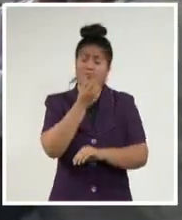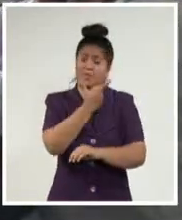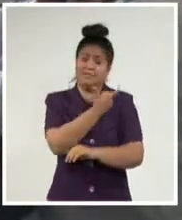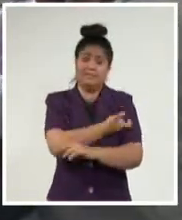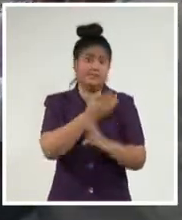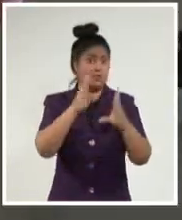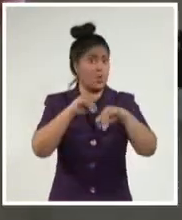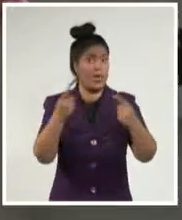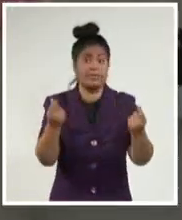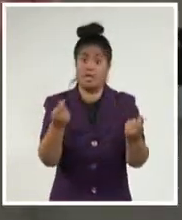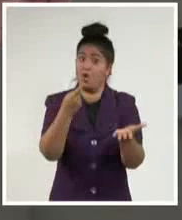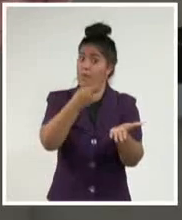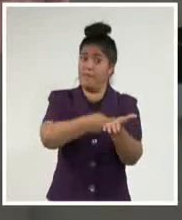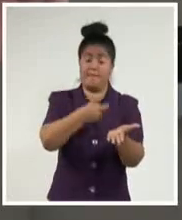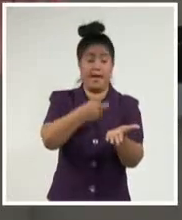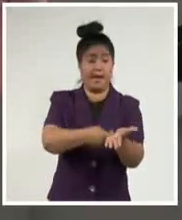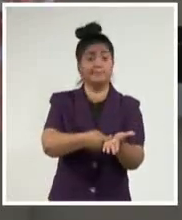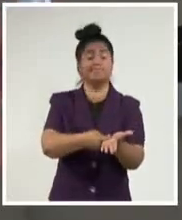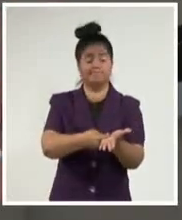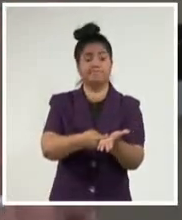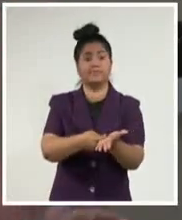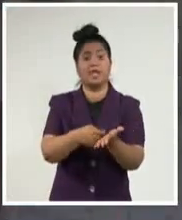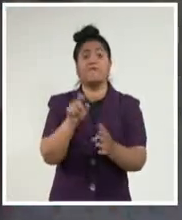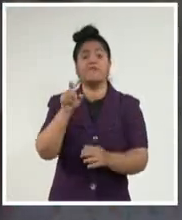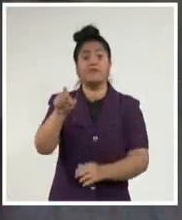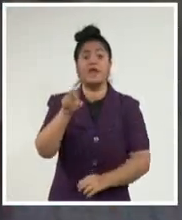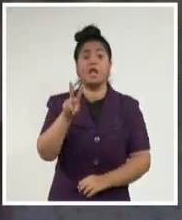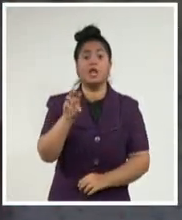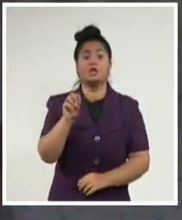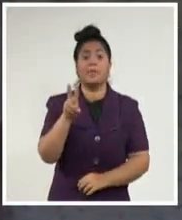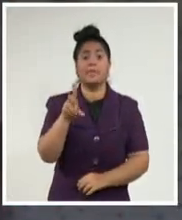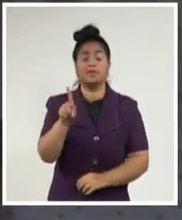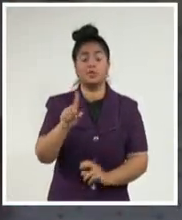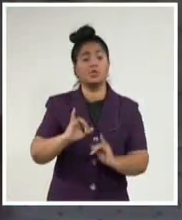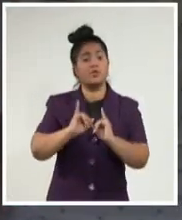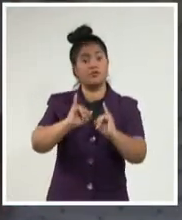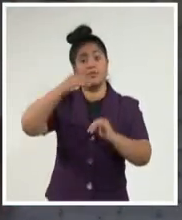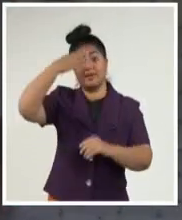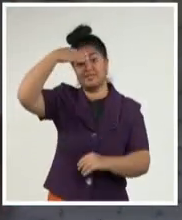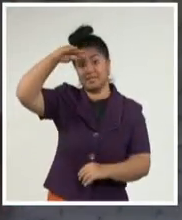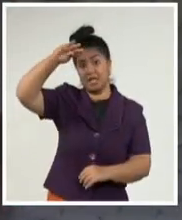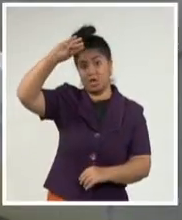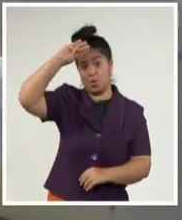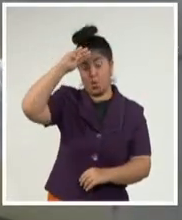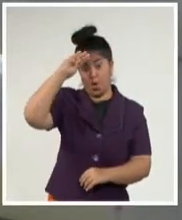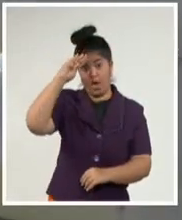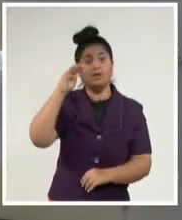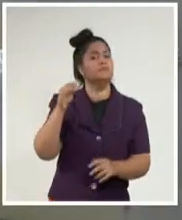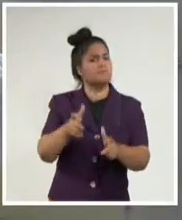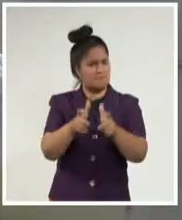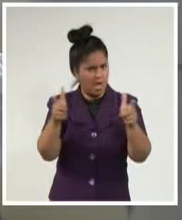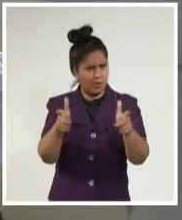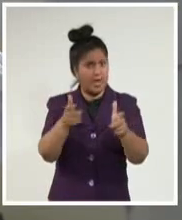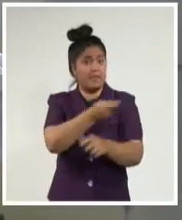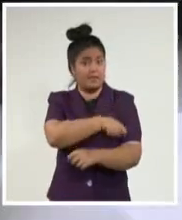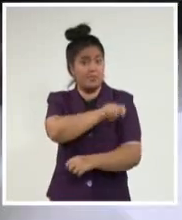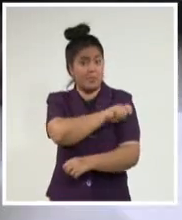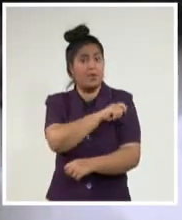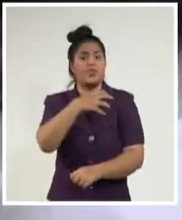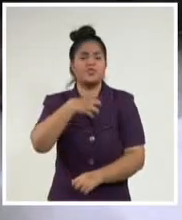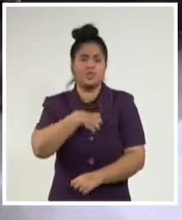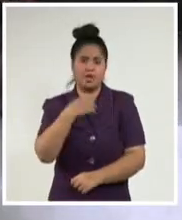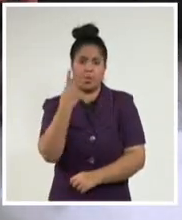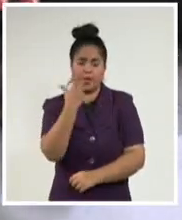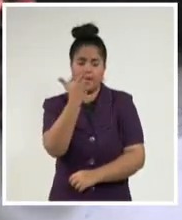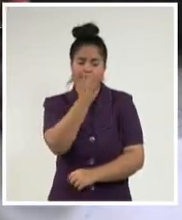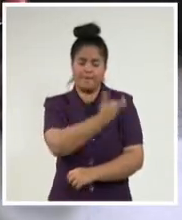2021, la institución británica ubica a Cuba a la cabeza en dosis aplicadas por cada 100 ciudadanos. Hasta la fecha, según el